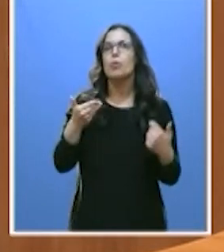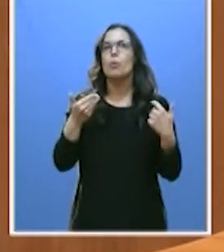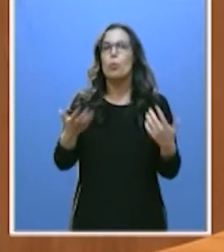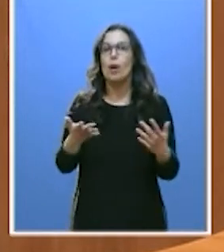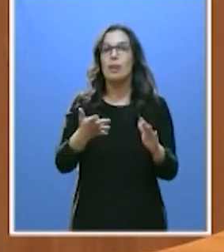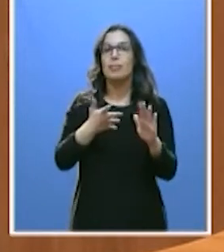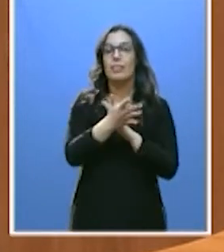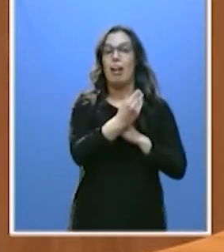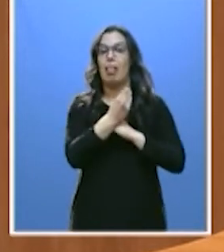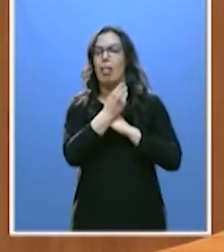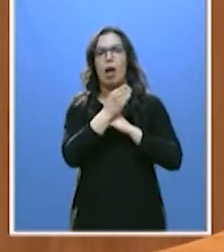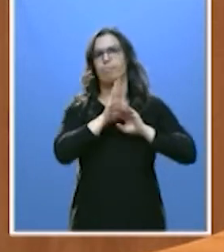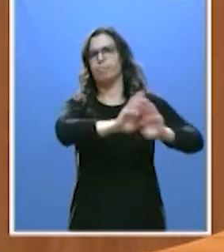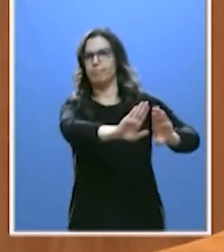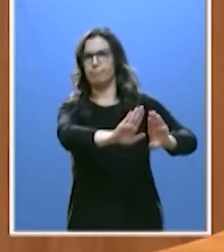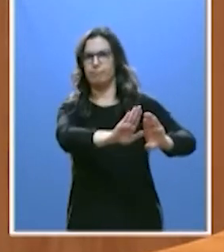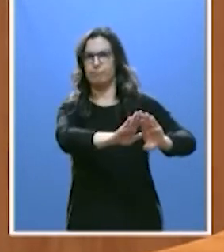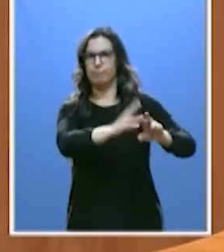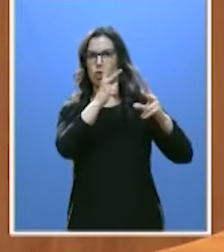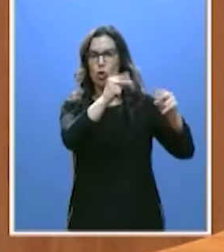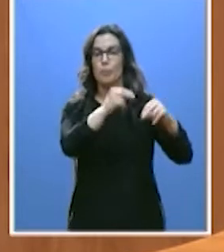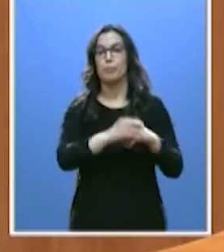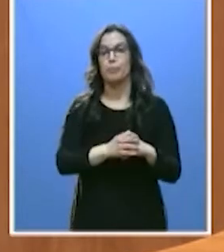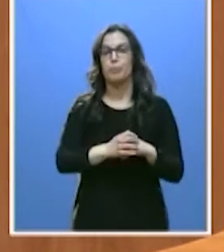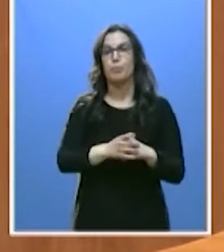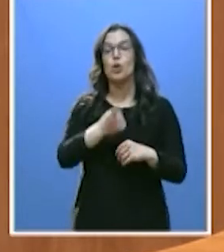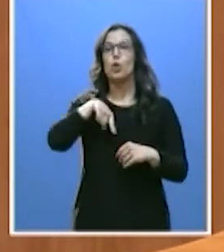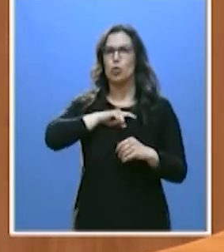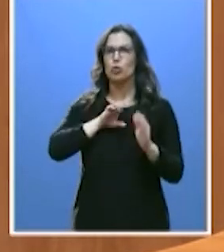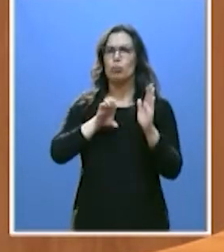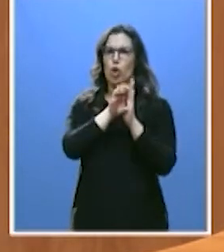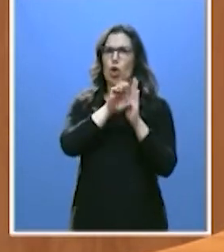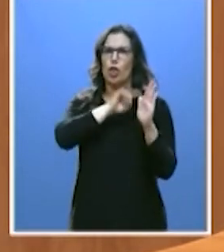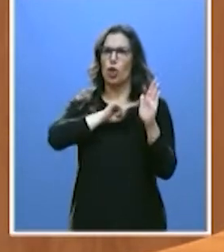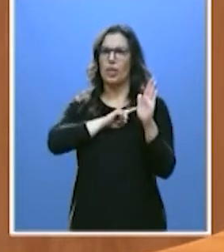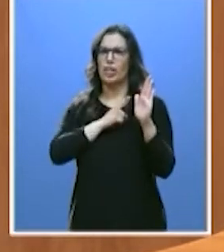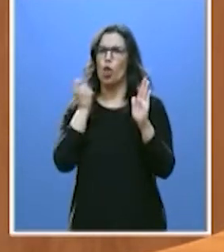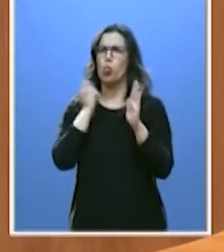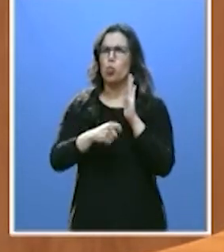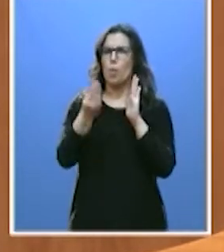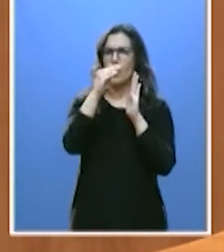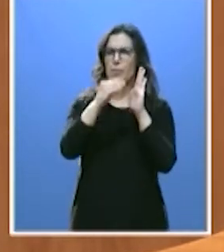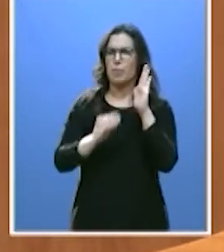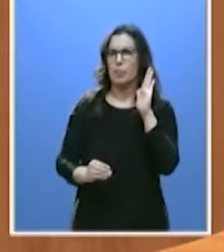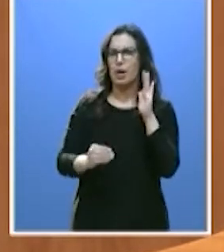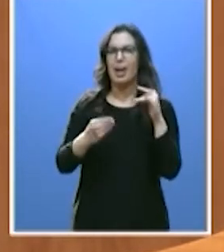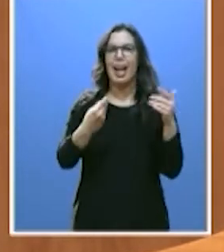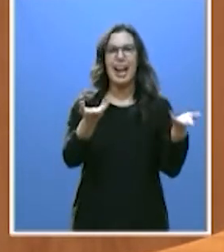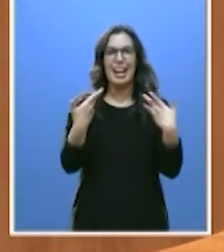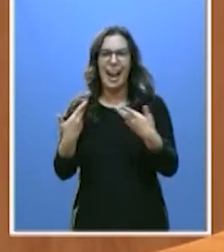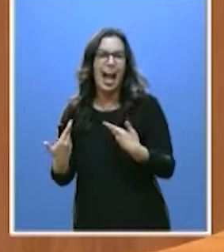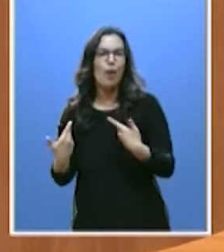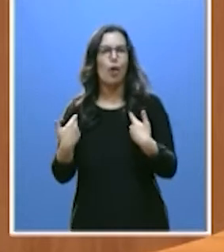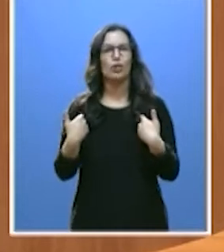no dejarse lamer. El código ético que nosotros hemos endurecido prohíbe toda clase de regalos y